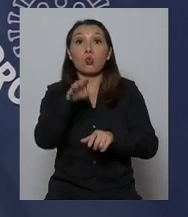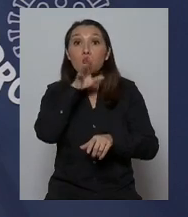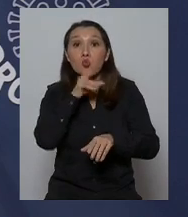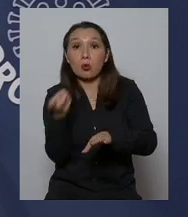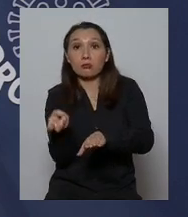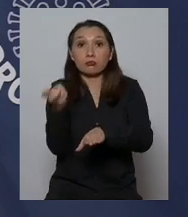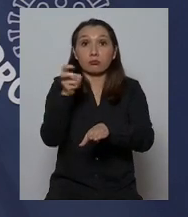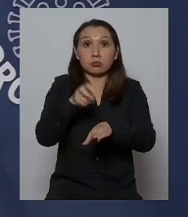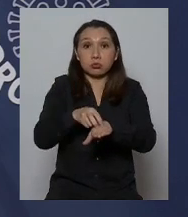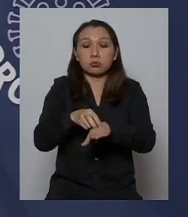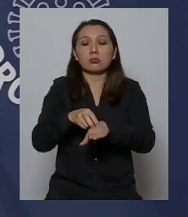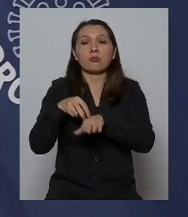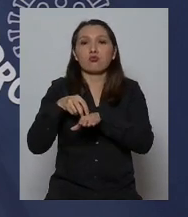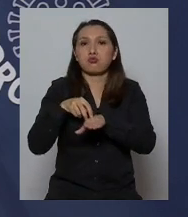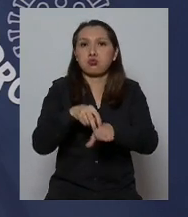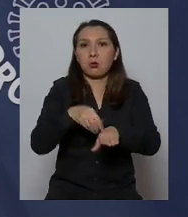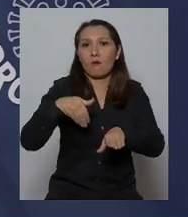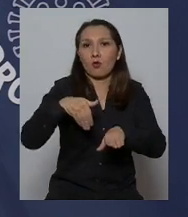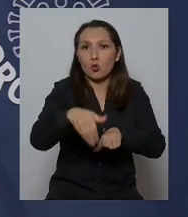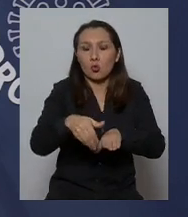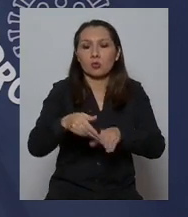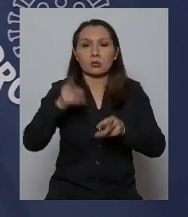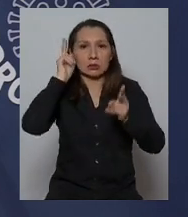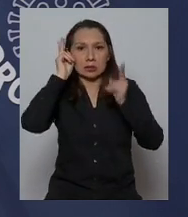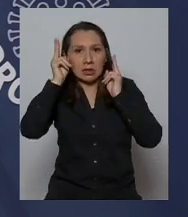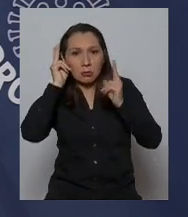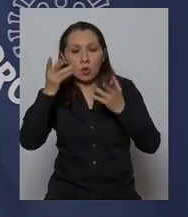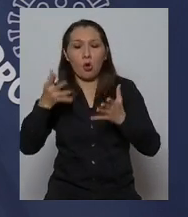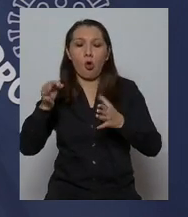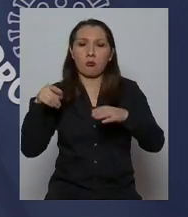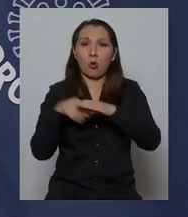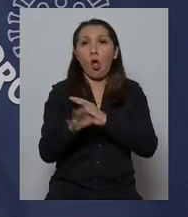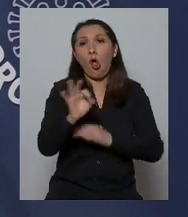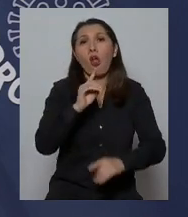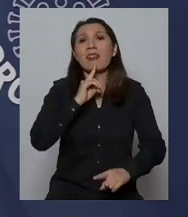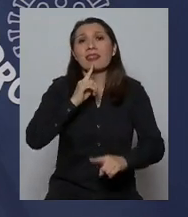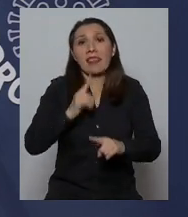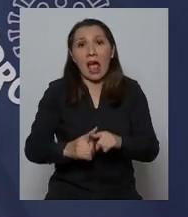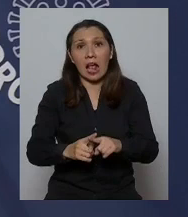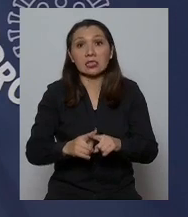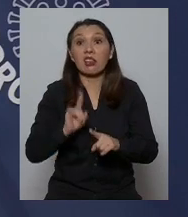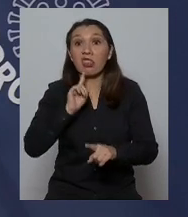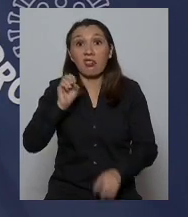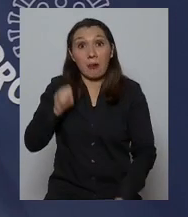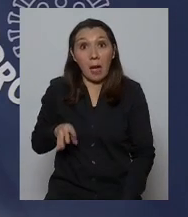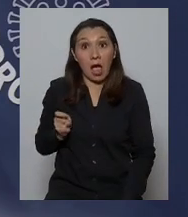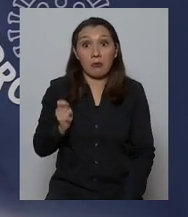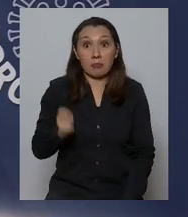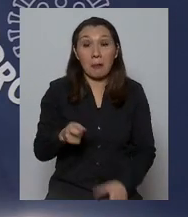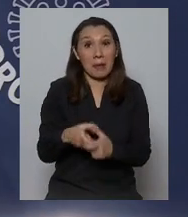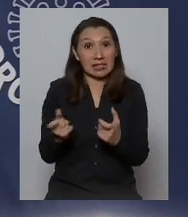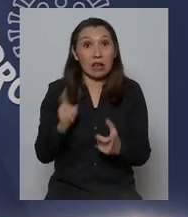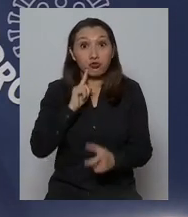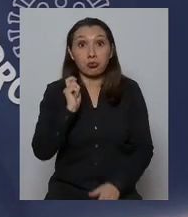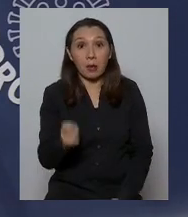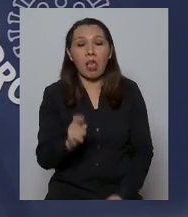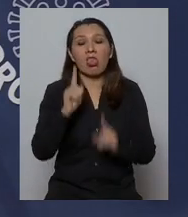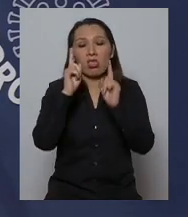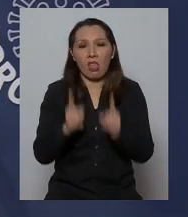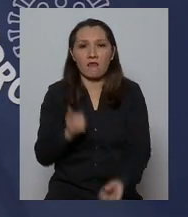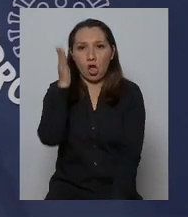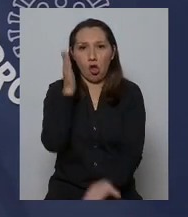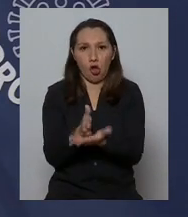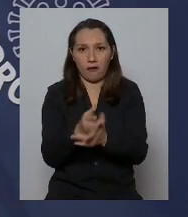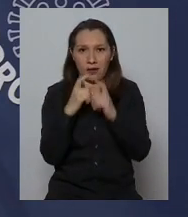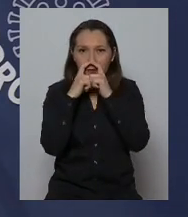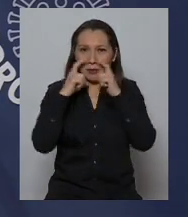el transporte público o el transporte privado, un taxi, por ejemplo, sujeto a pago, deberán utilizar mascarillas.